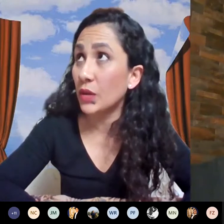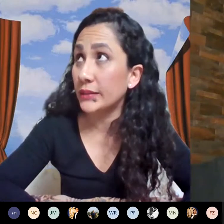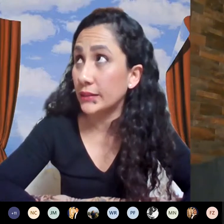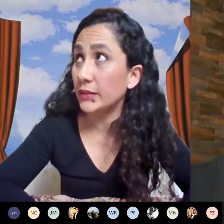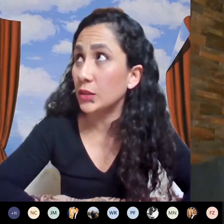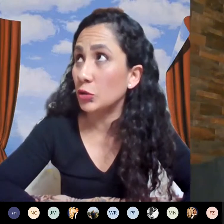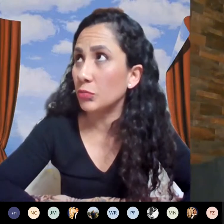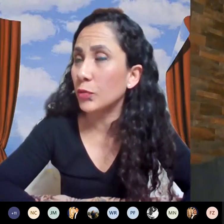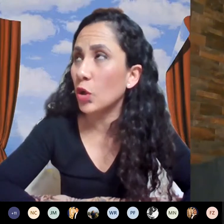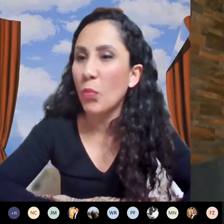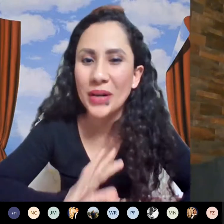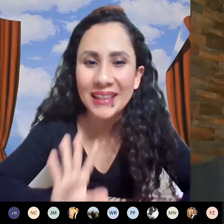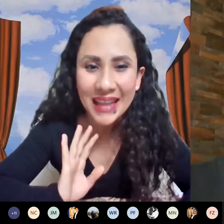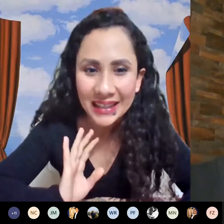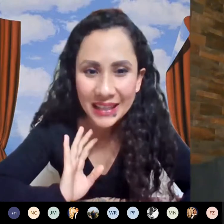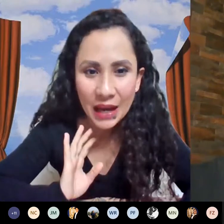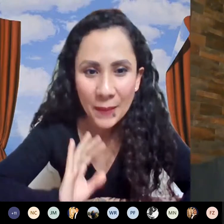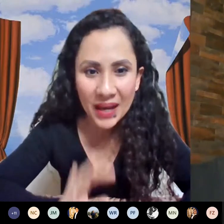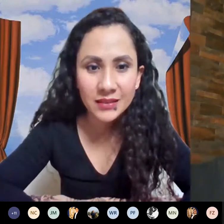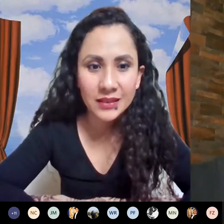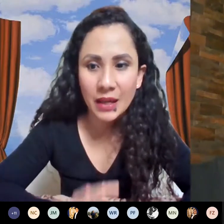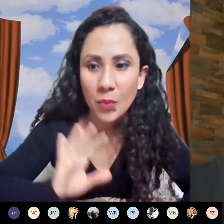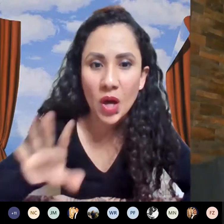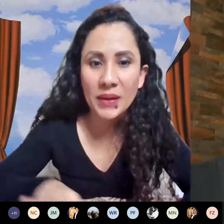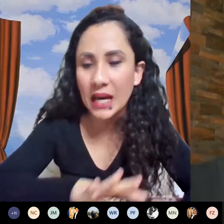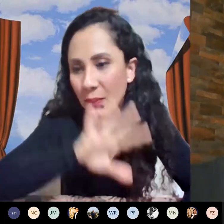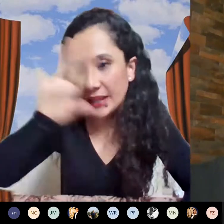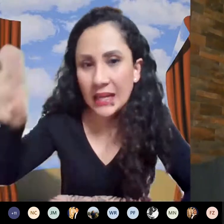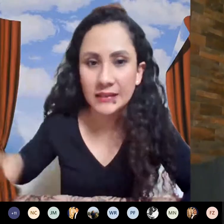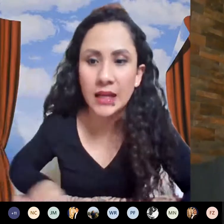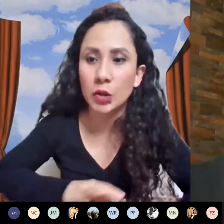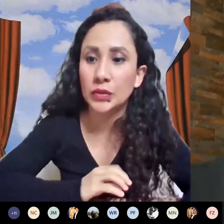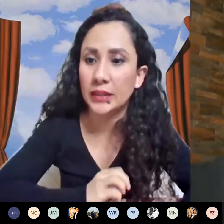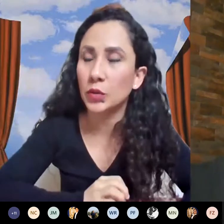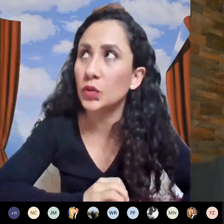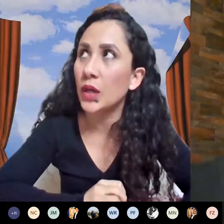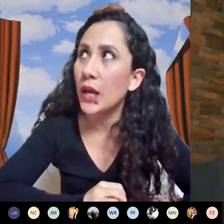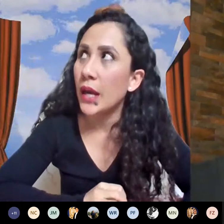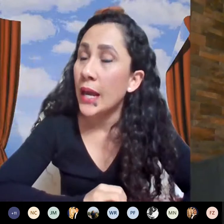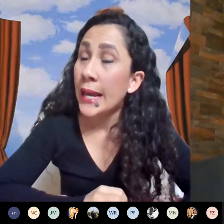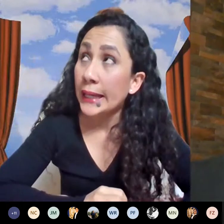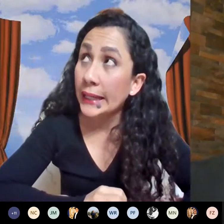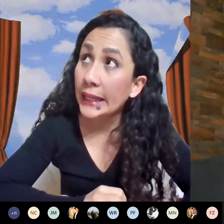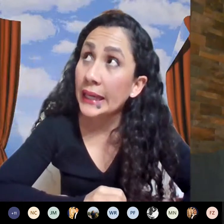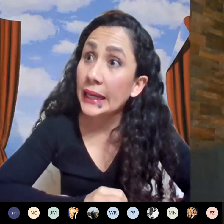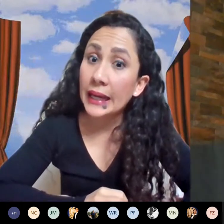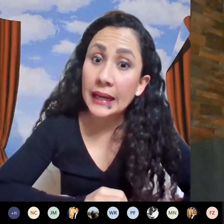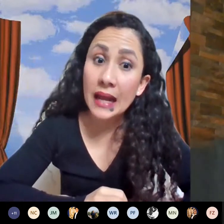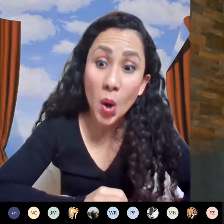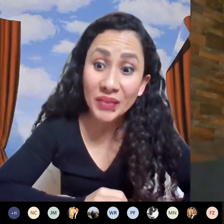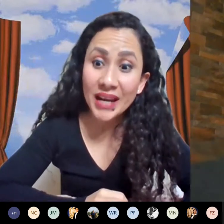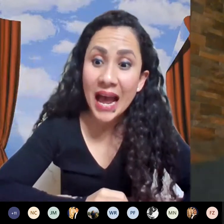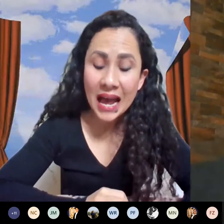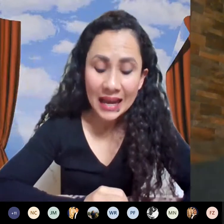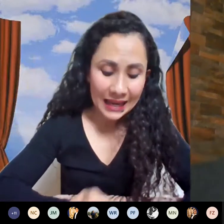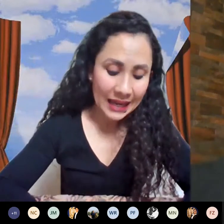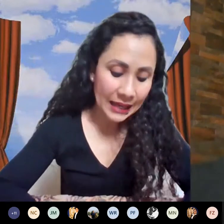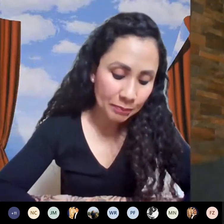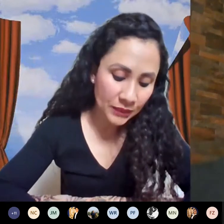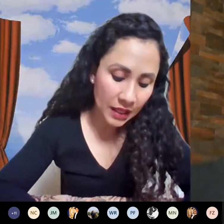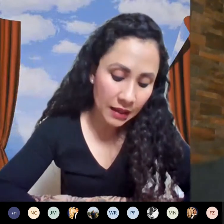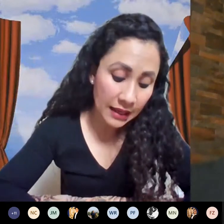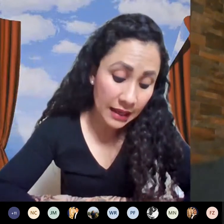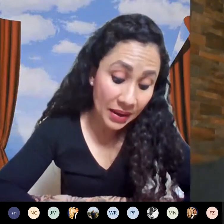árboles de decisión como una técnica más que puedo aplicar para analizar los datos y la otra